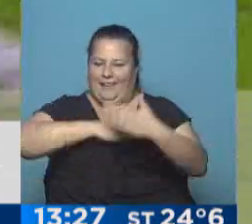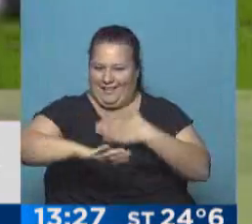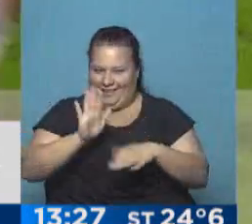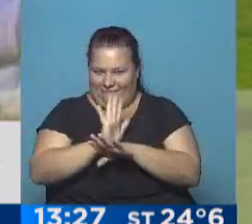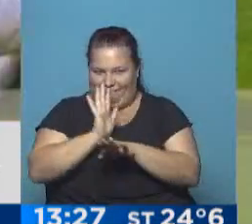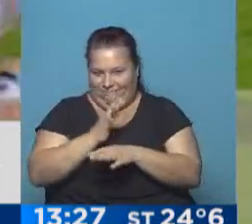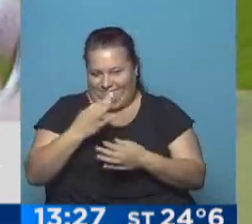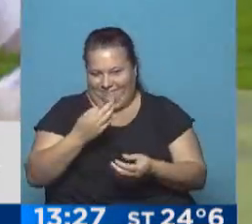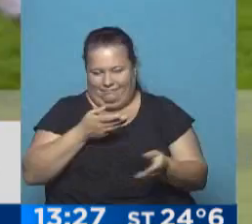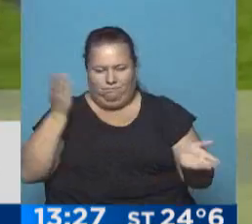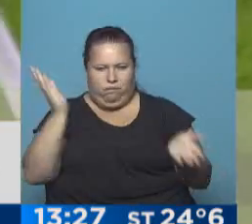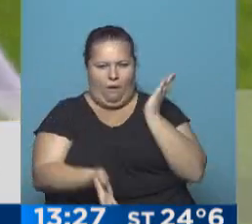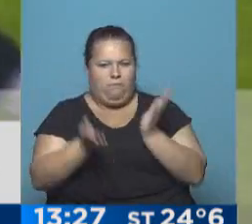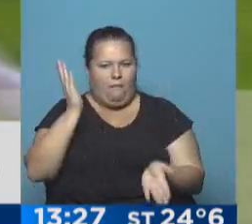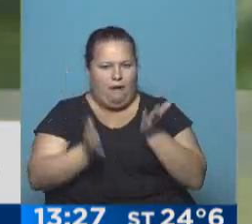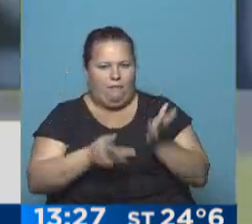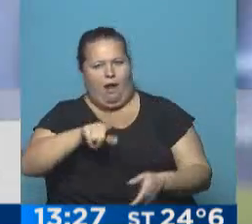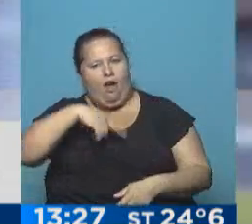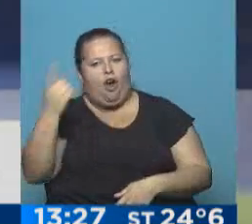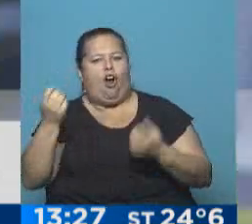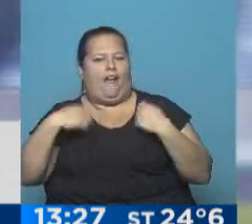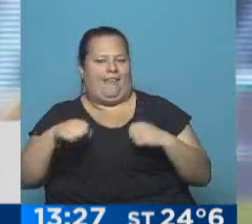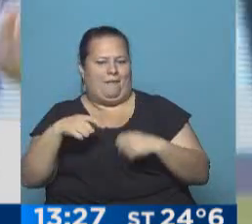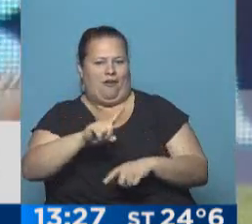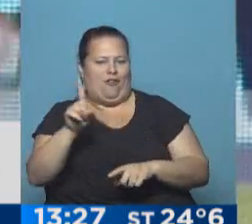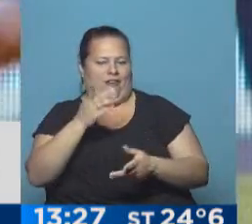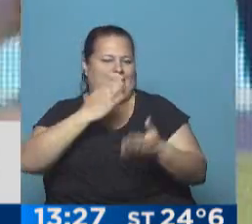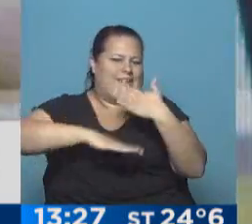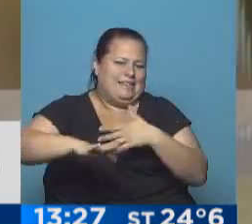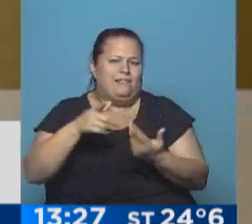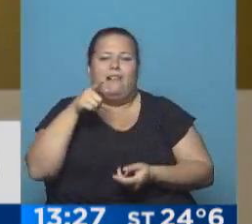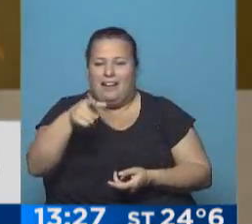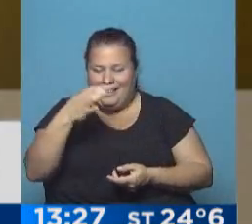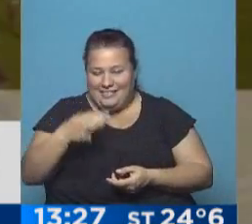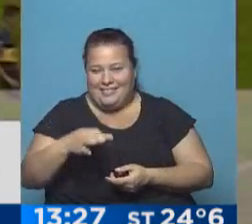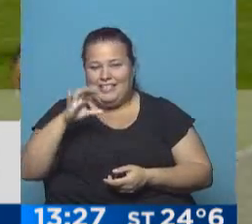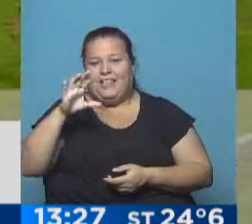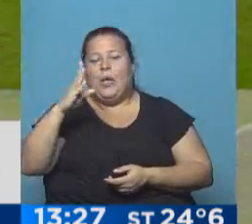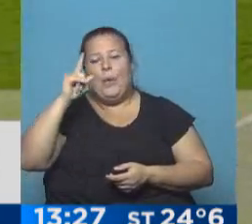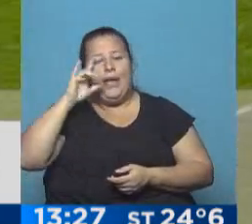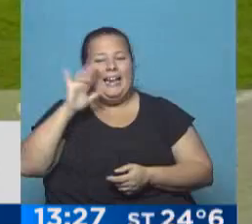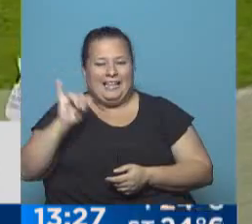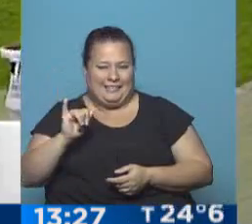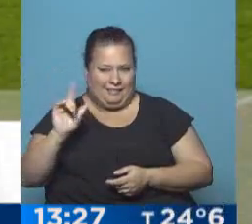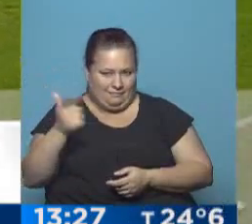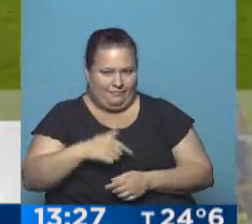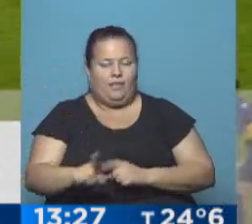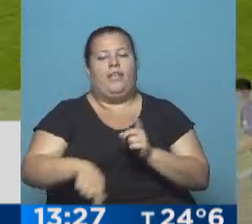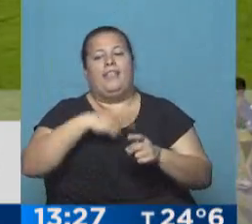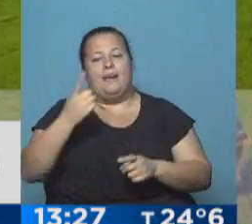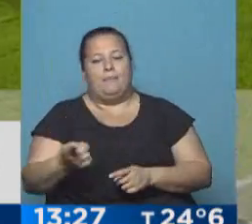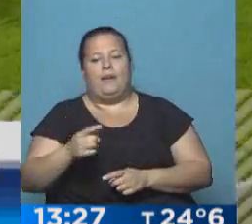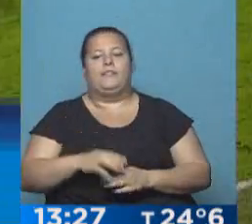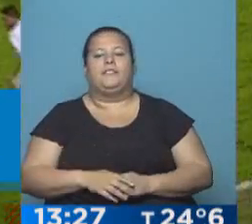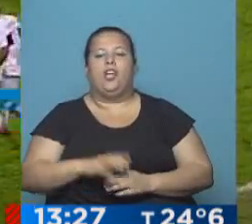practicando a otro, algún arte marcial. Porque lo que hizo Oliver Benítez, increíble. Después, lo que